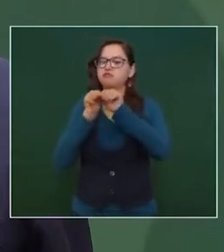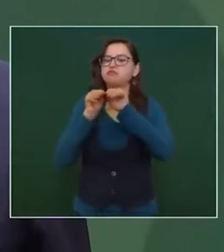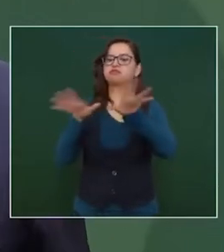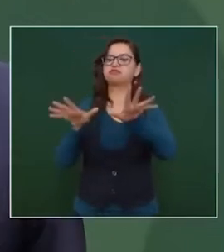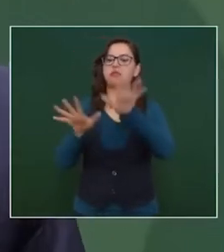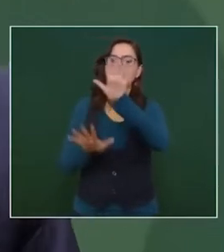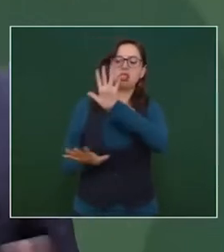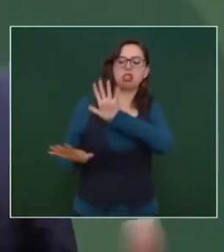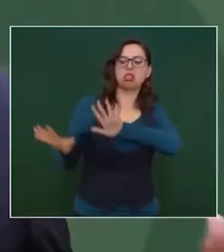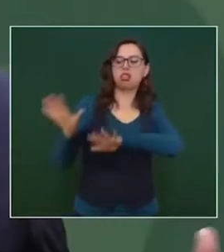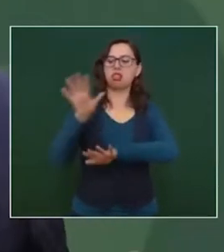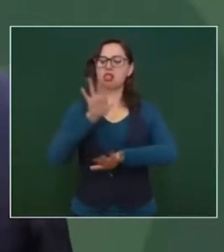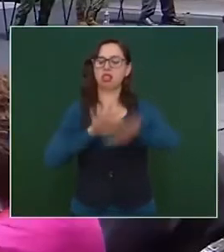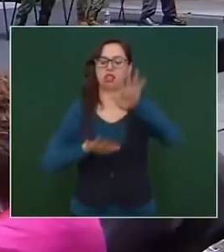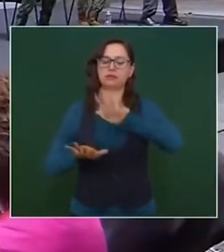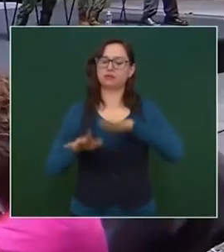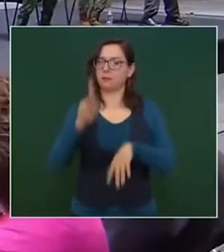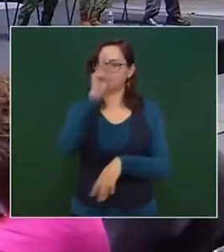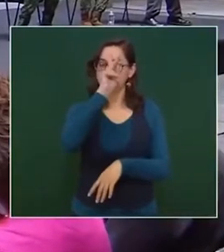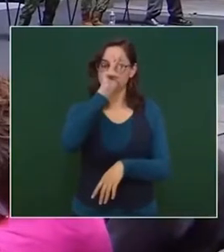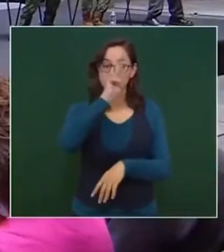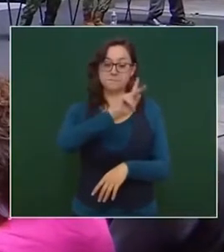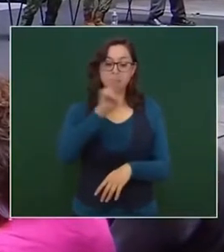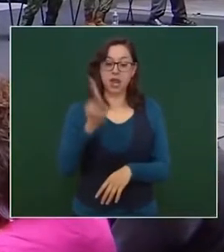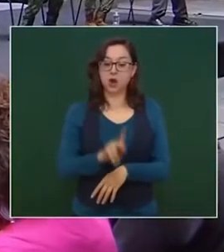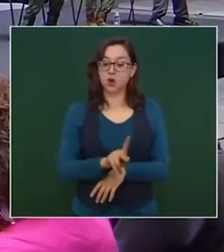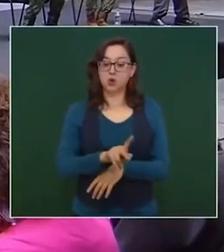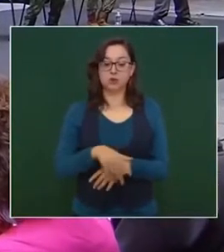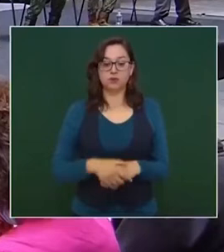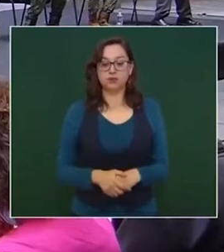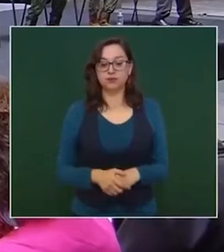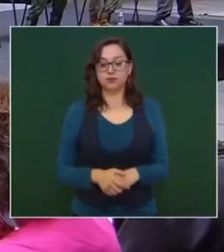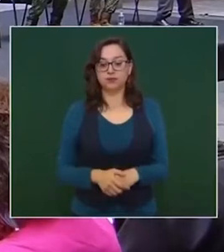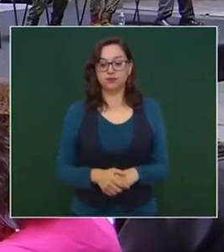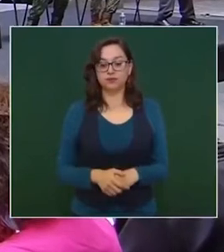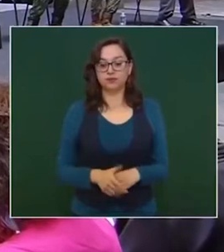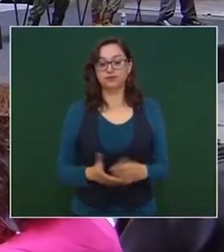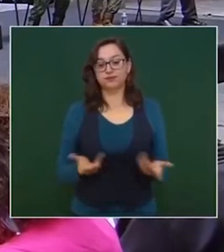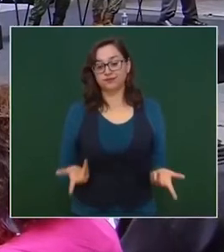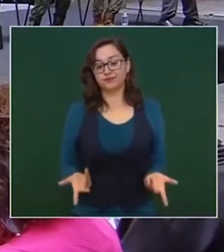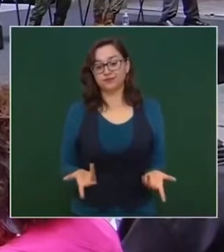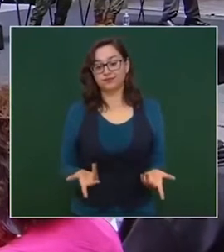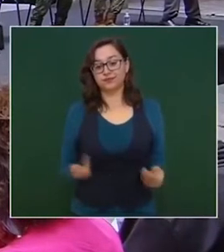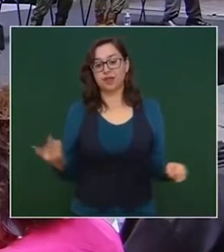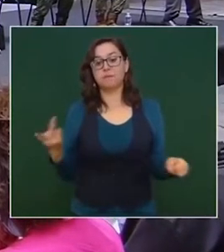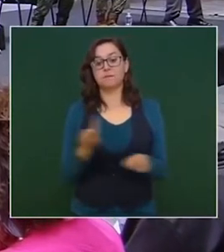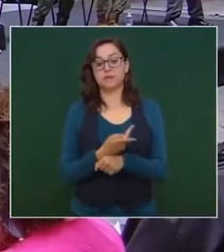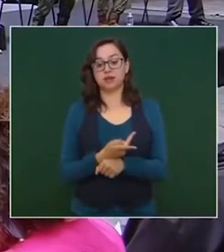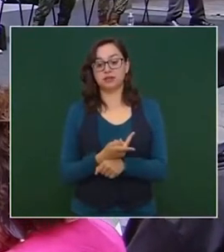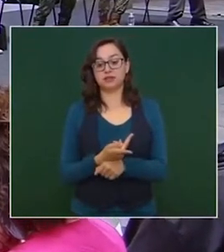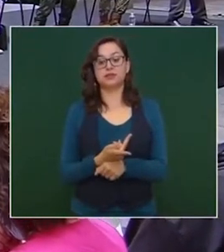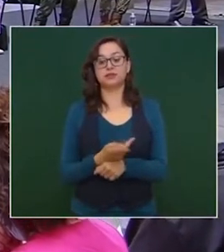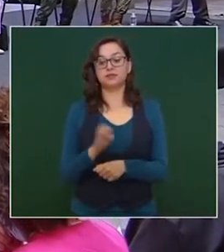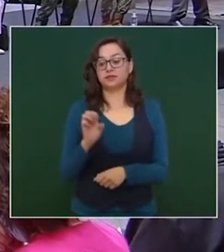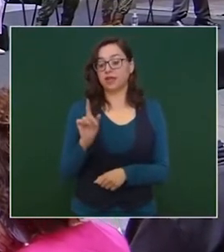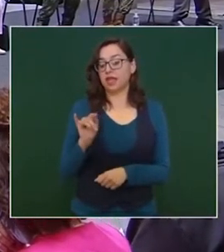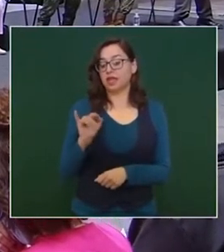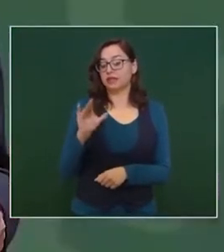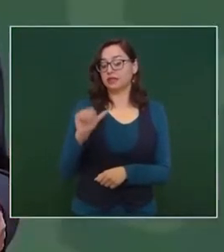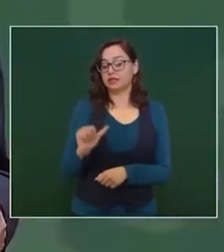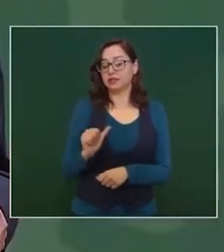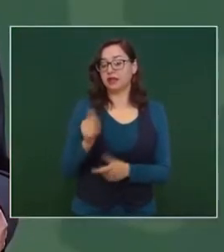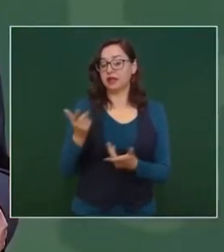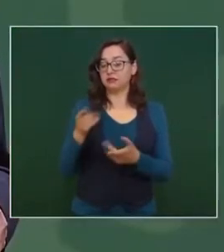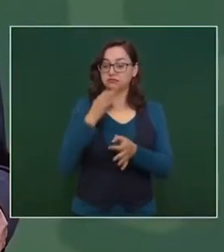esto pues tiene que ver con la actitud ética de